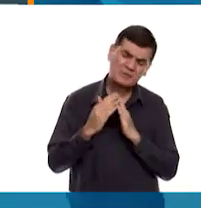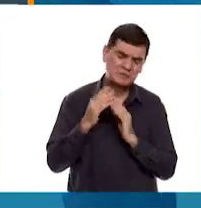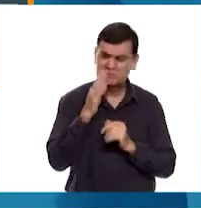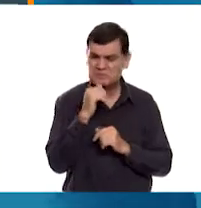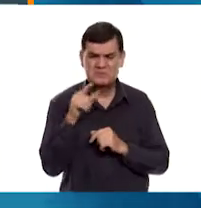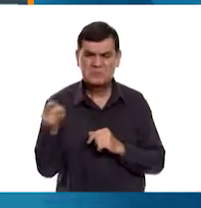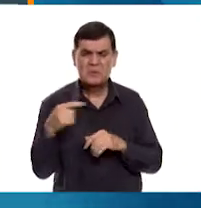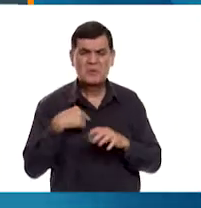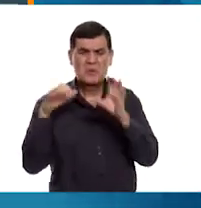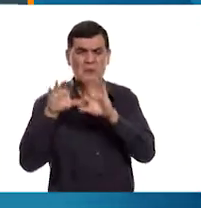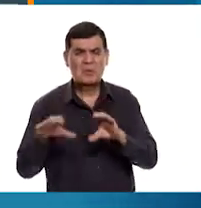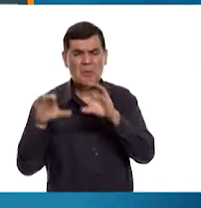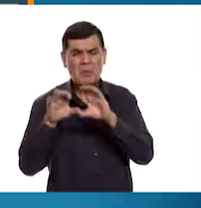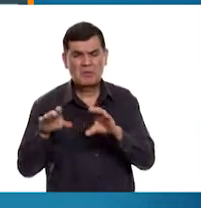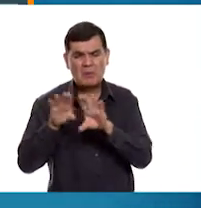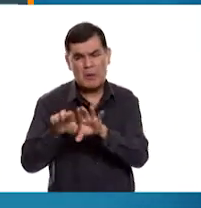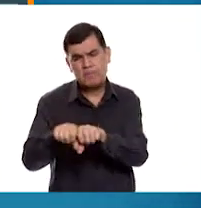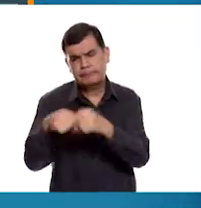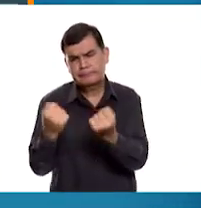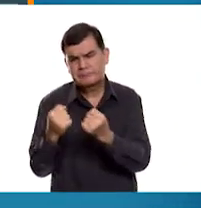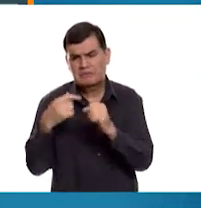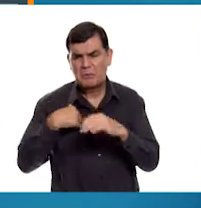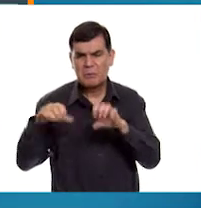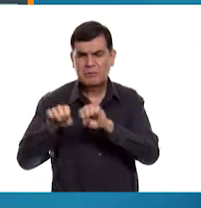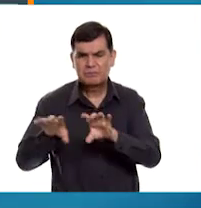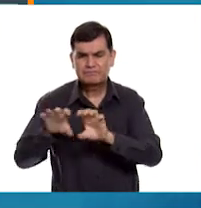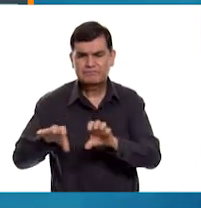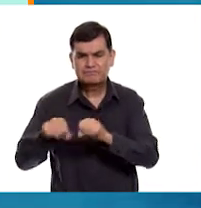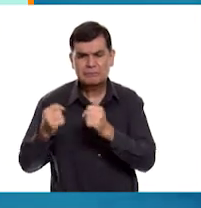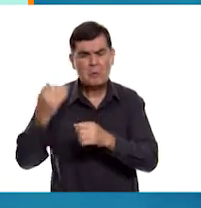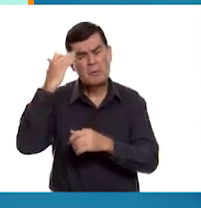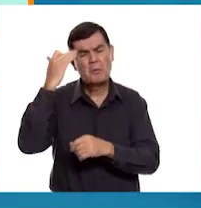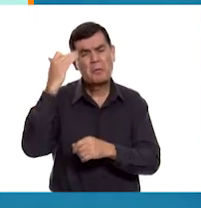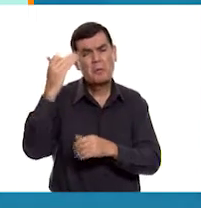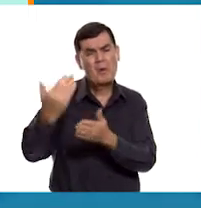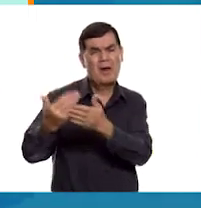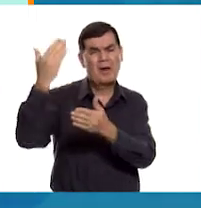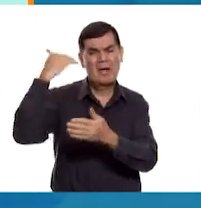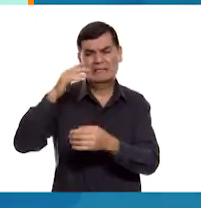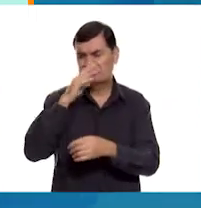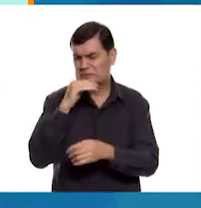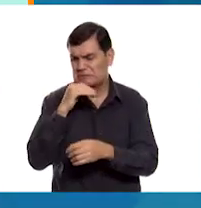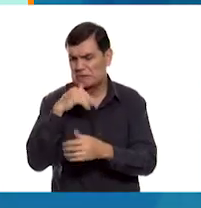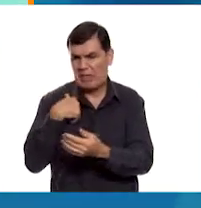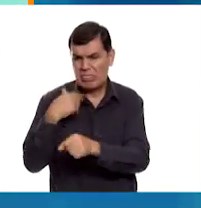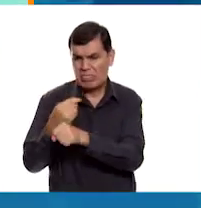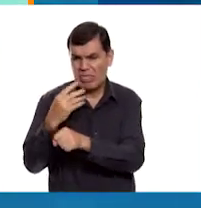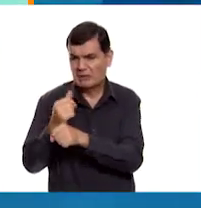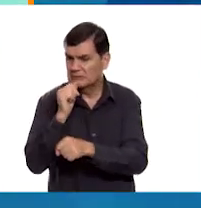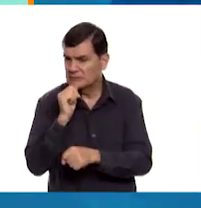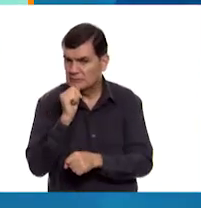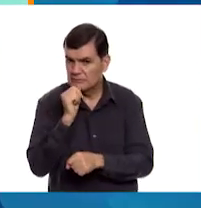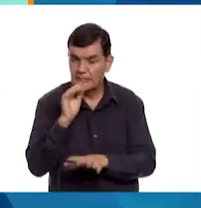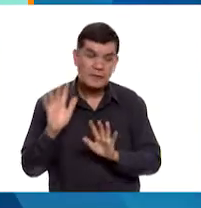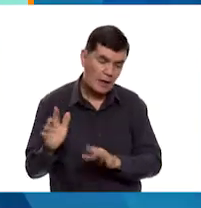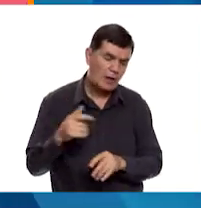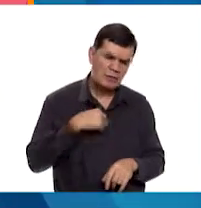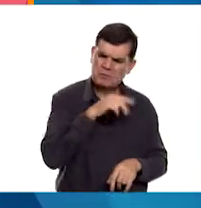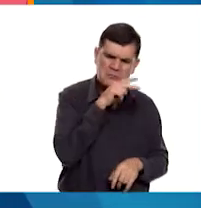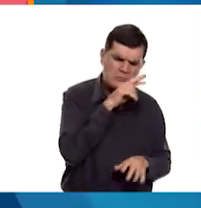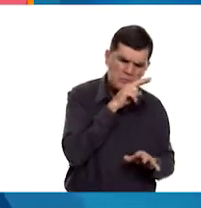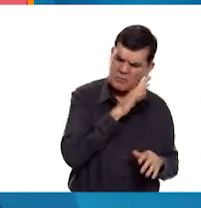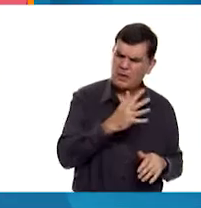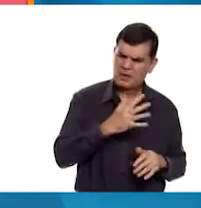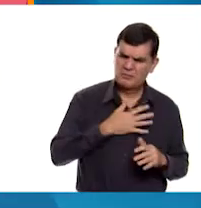La computadora de mi casa está descompuesta y desde hace un tiempo no hemos podido utilizarla. No te preocupes.